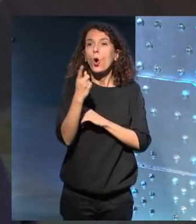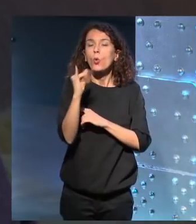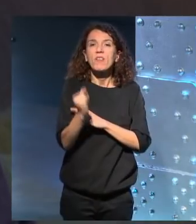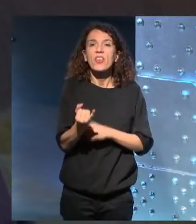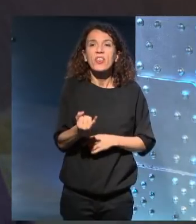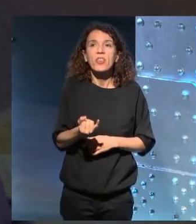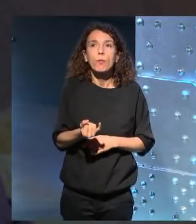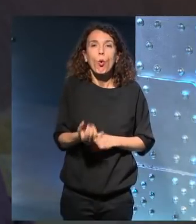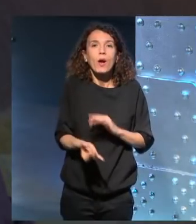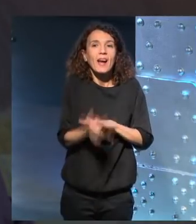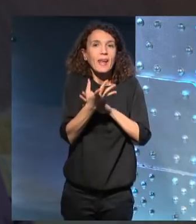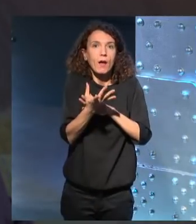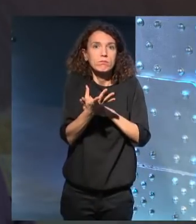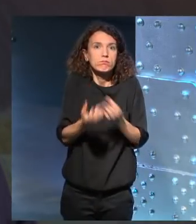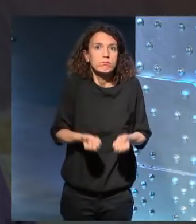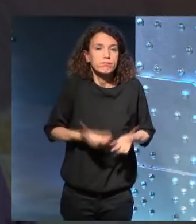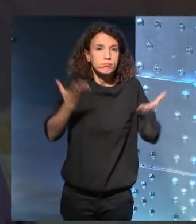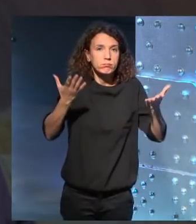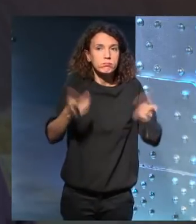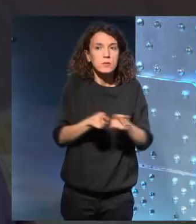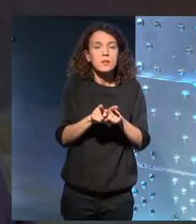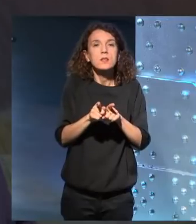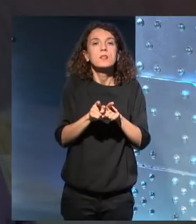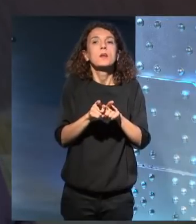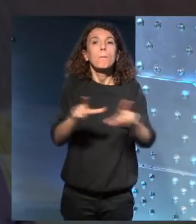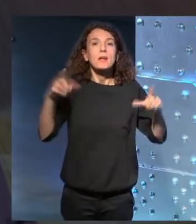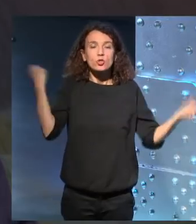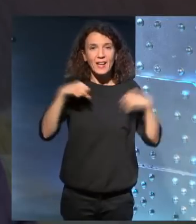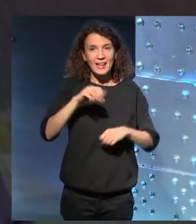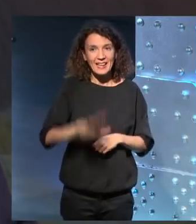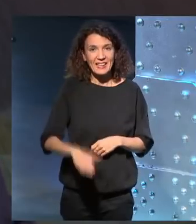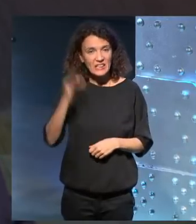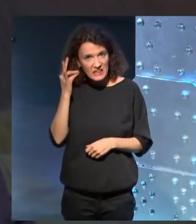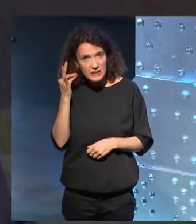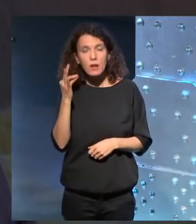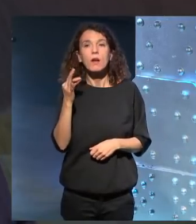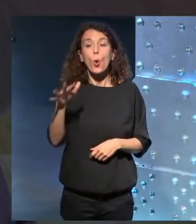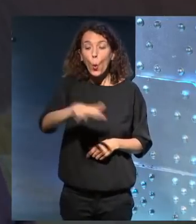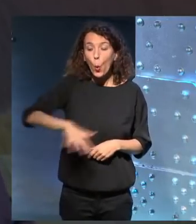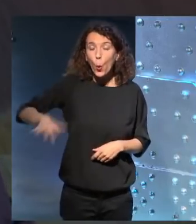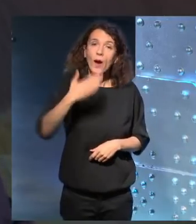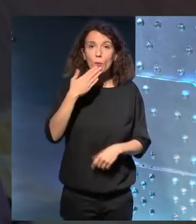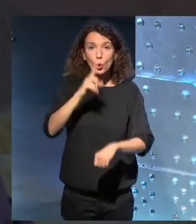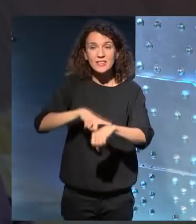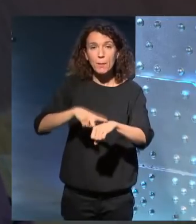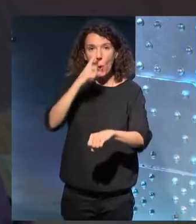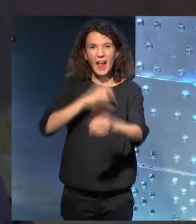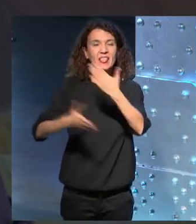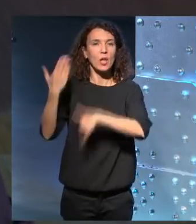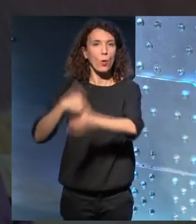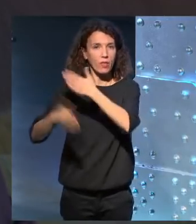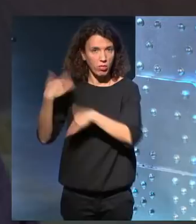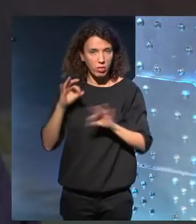con sus modulaciones, el personaje del armiño, un lugar que es también un tiempo que se llama la antigüedad,